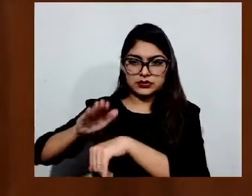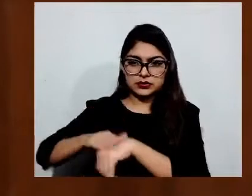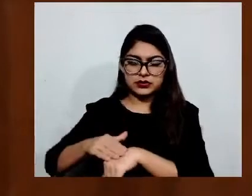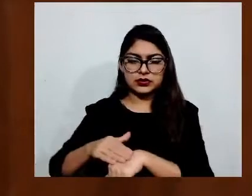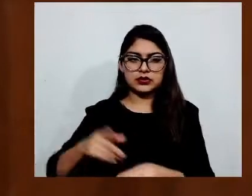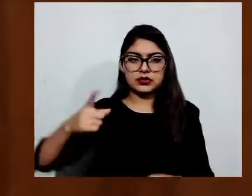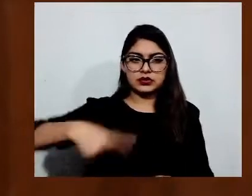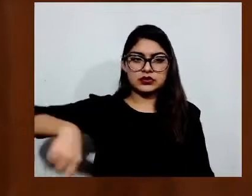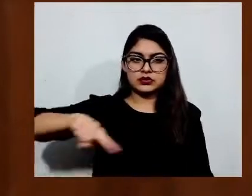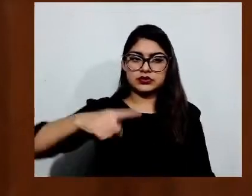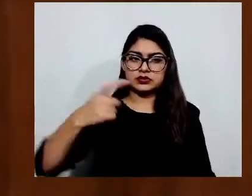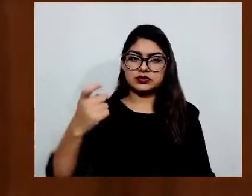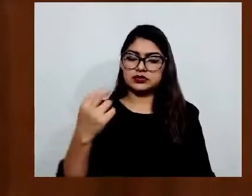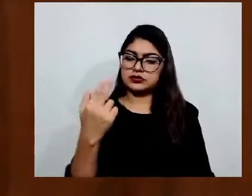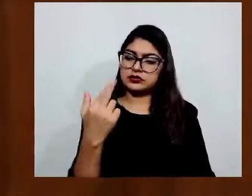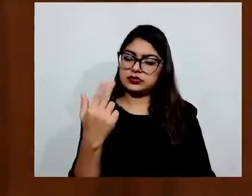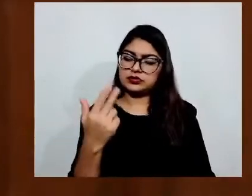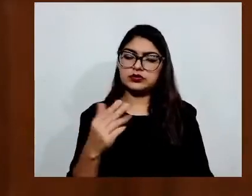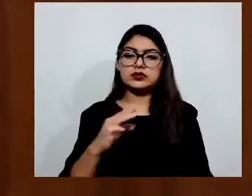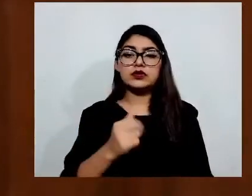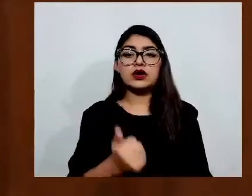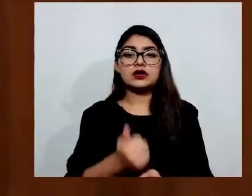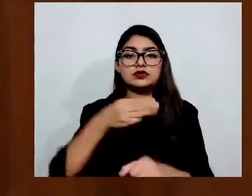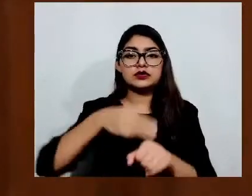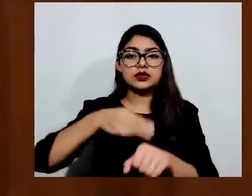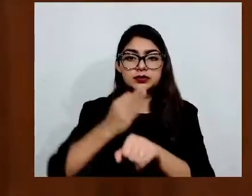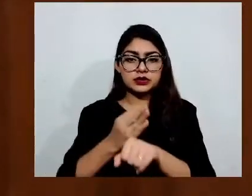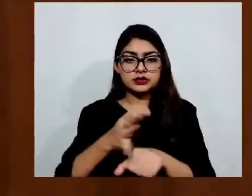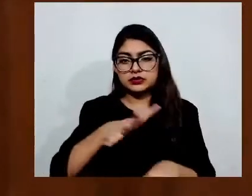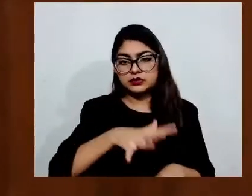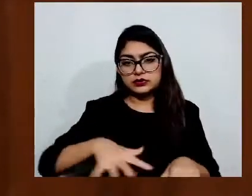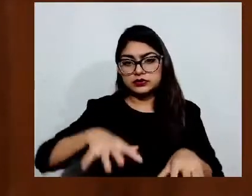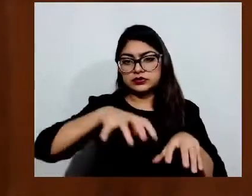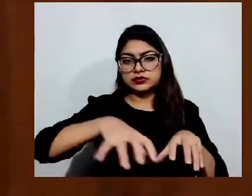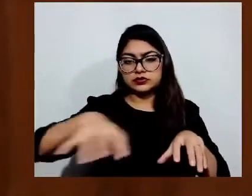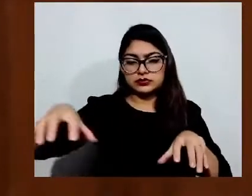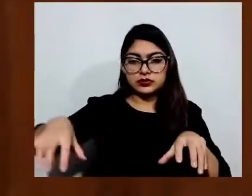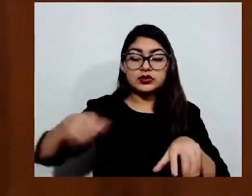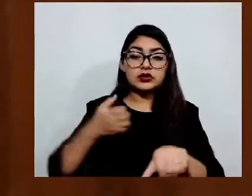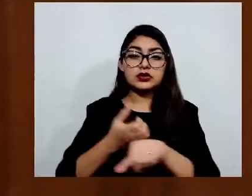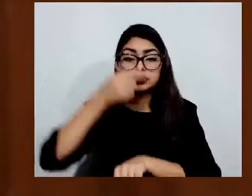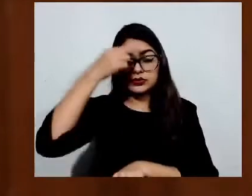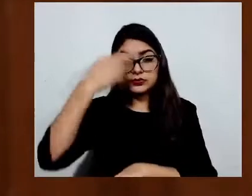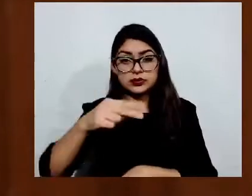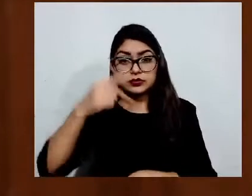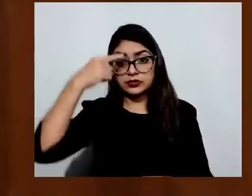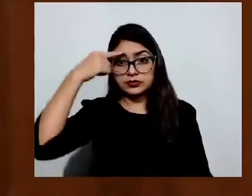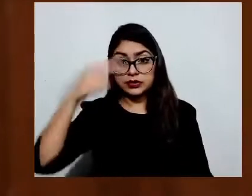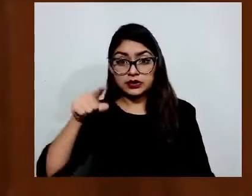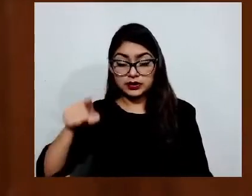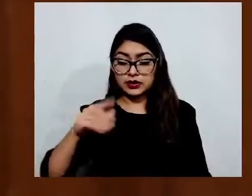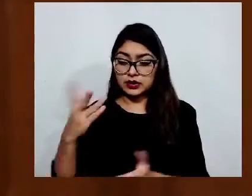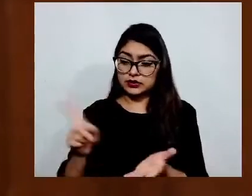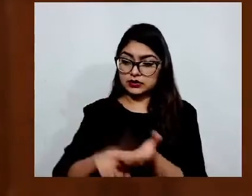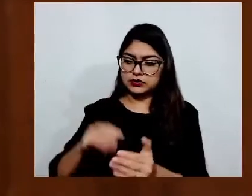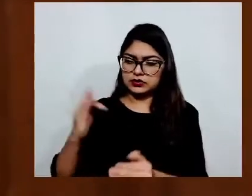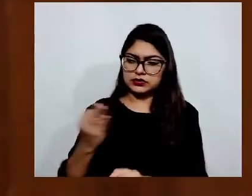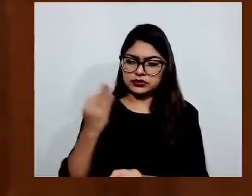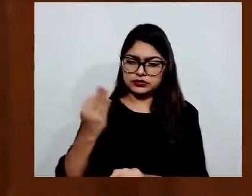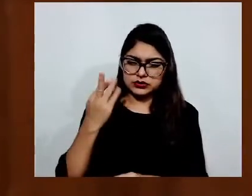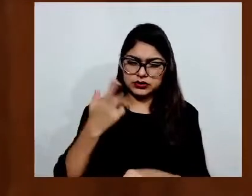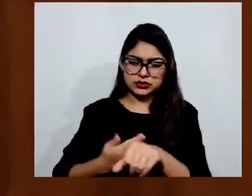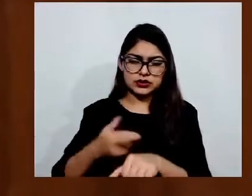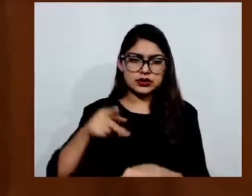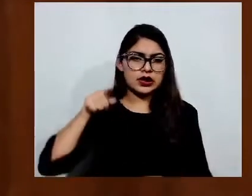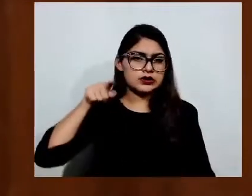del Estado de México para que, por conducto de sus tesorerías municipales, en el ámbito de sus atribuciones y